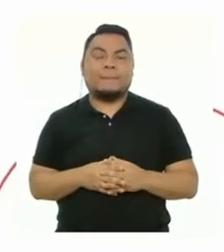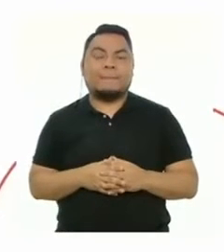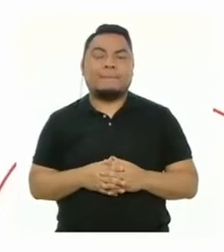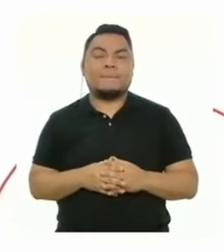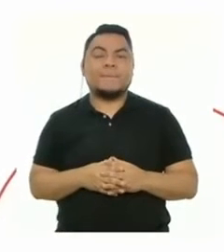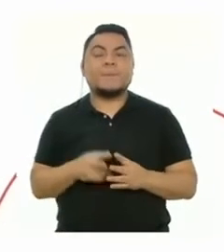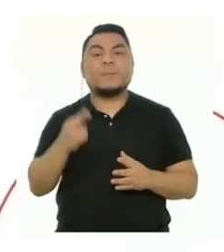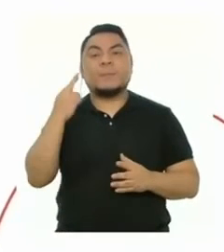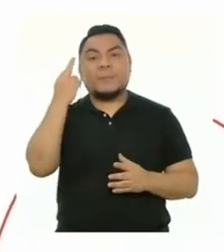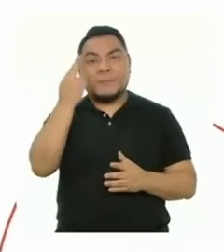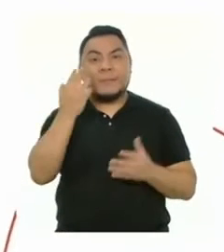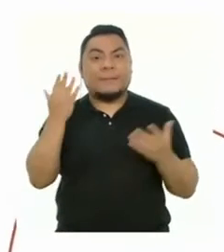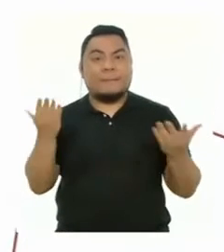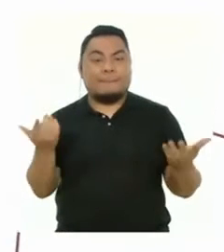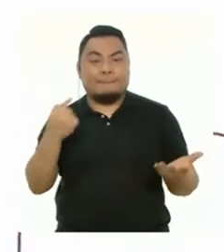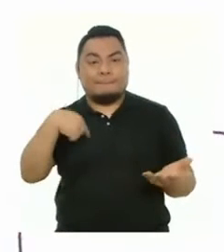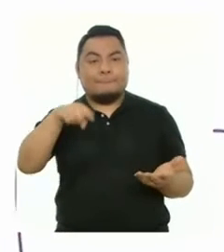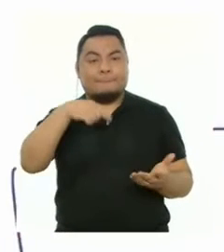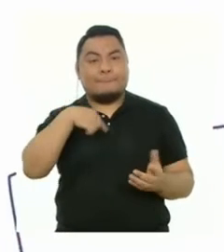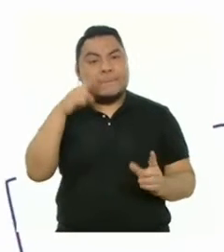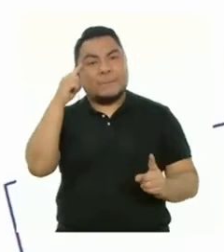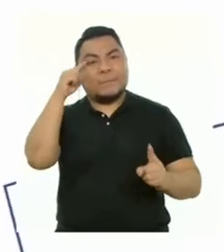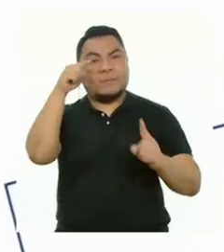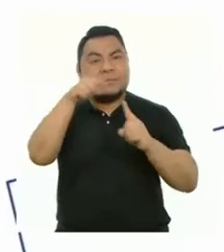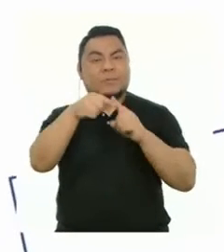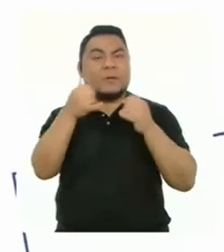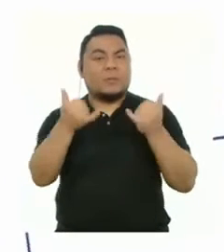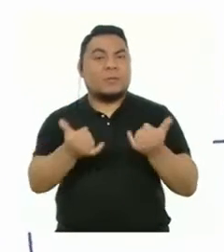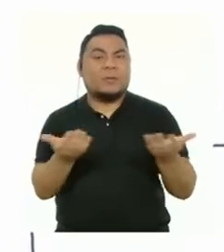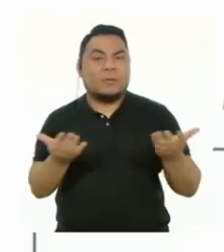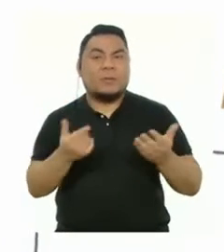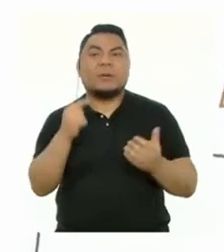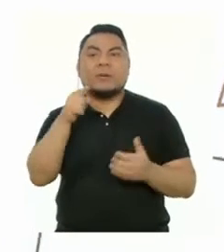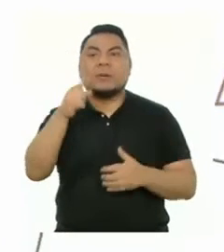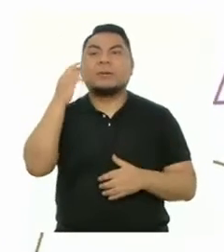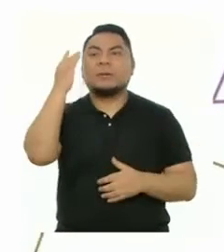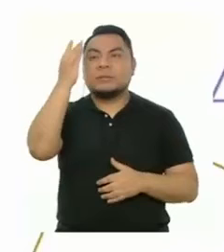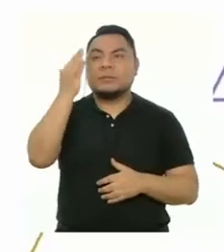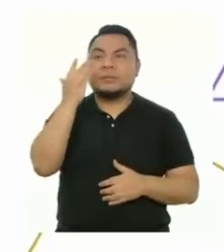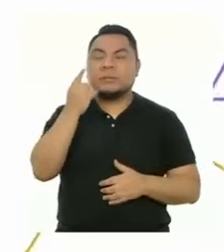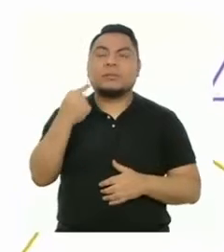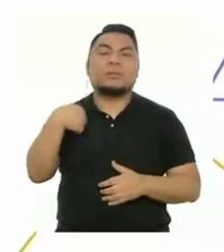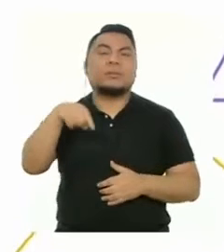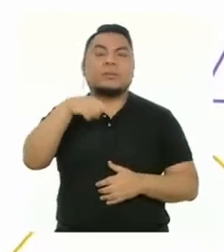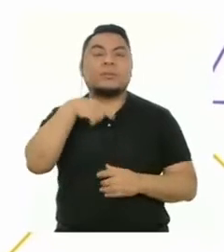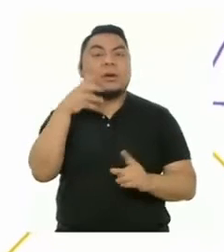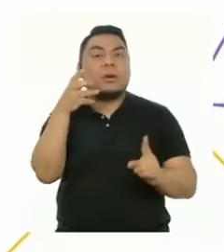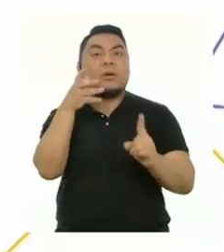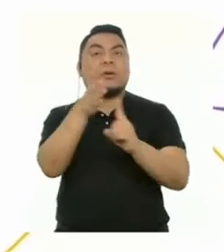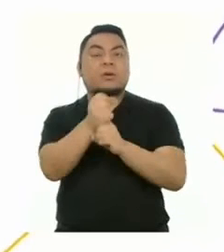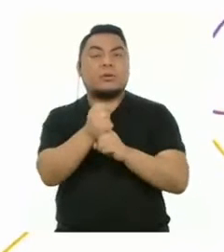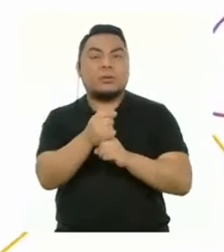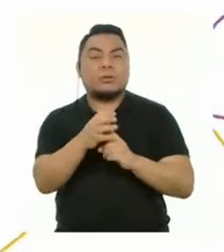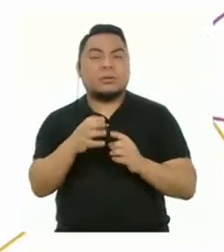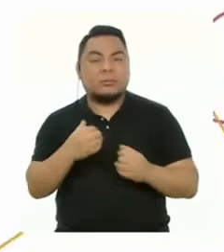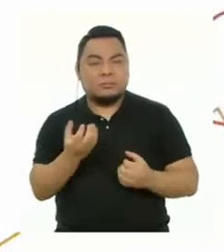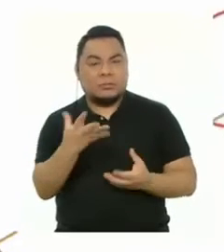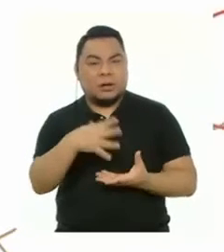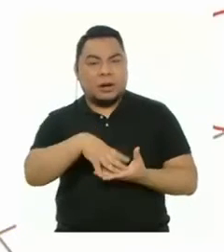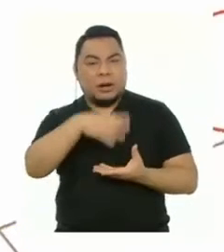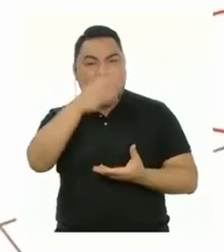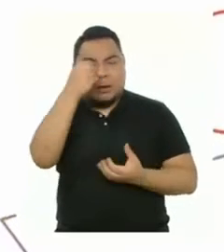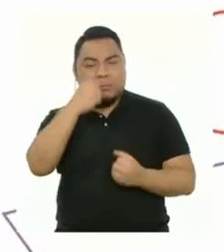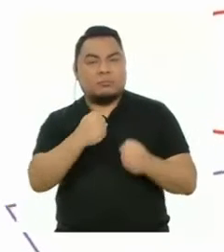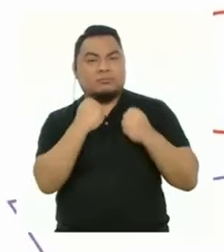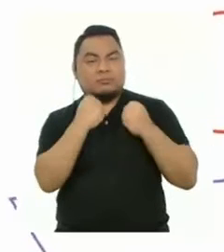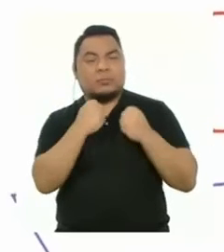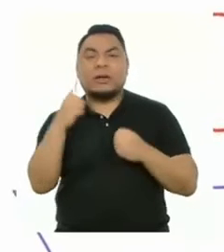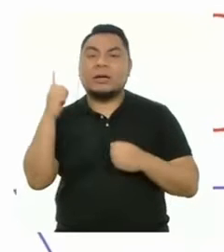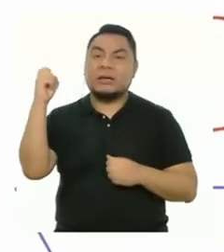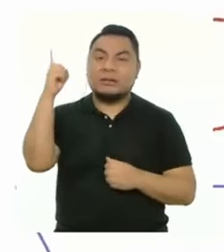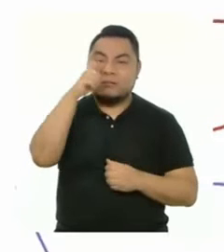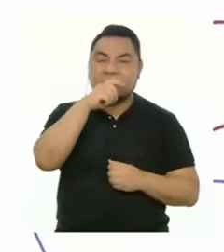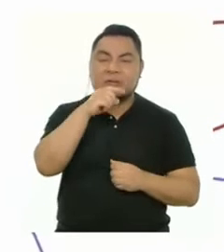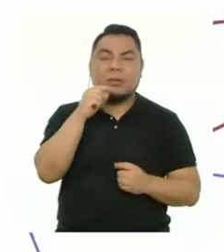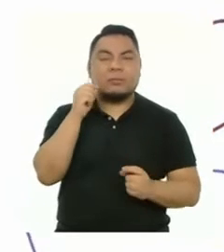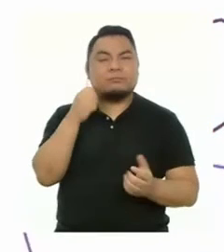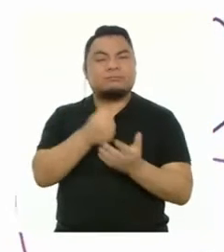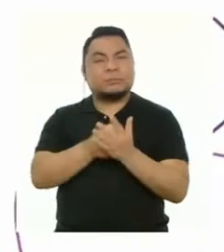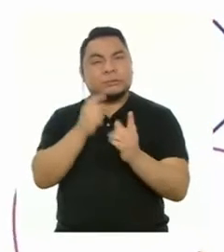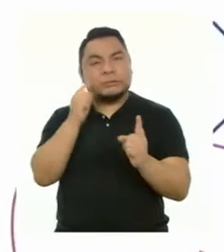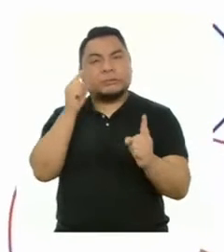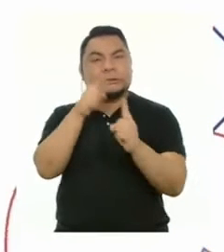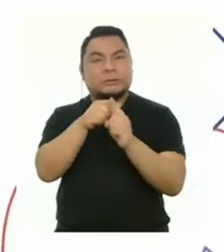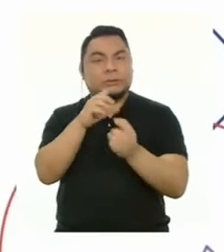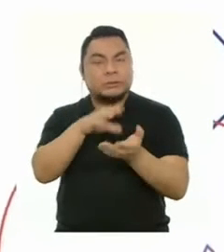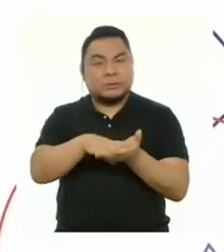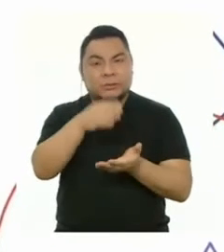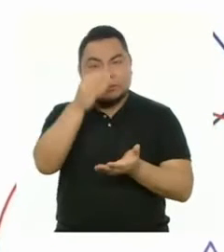Por eso, nuestro propósito de hoy es reflexionar sobre nuestros logros, fortalezas, dificultades y desafíos en